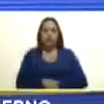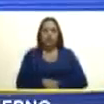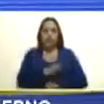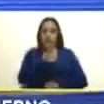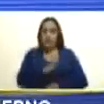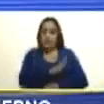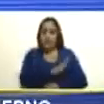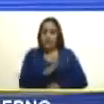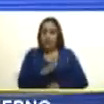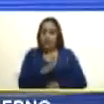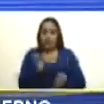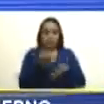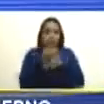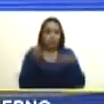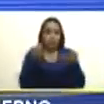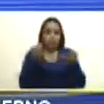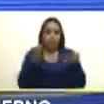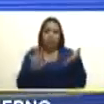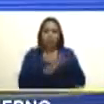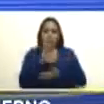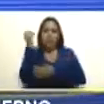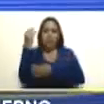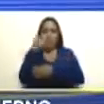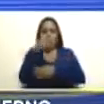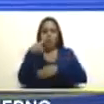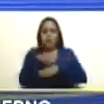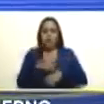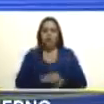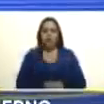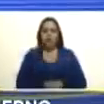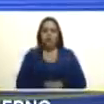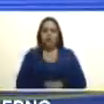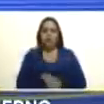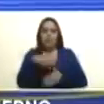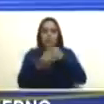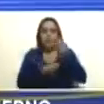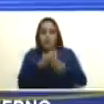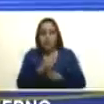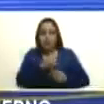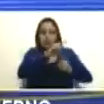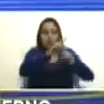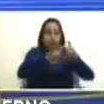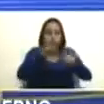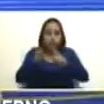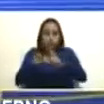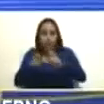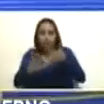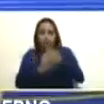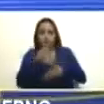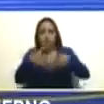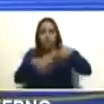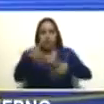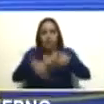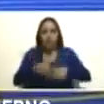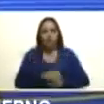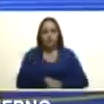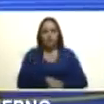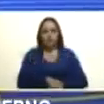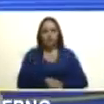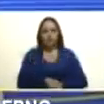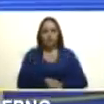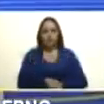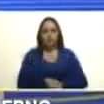brillante de la Asamblea Nacional de convocar a un referéndum consultivo